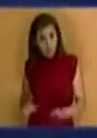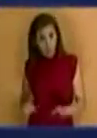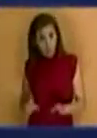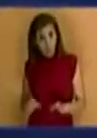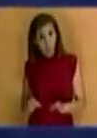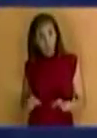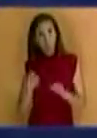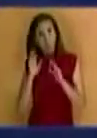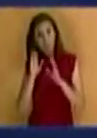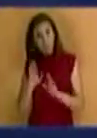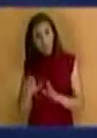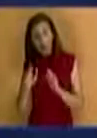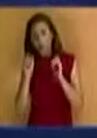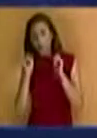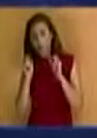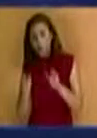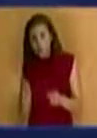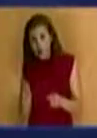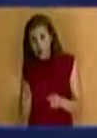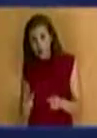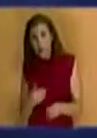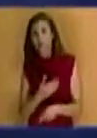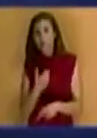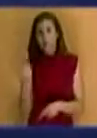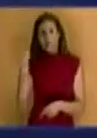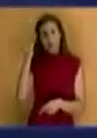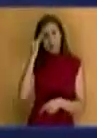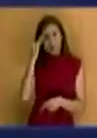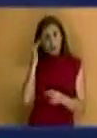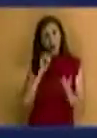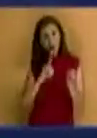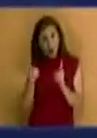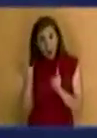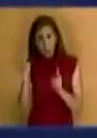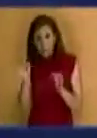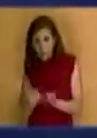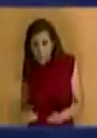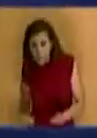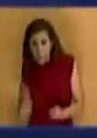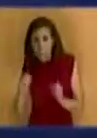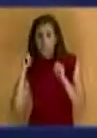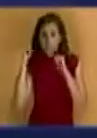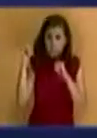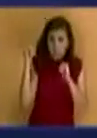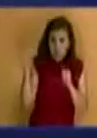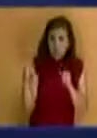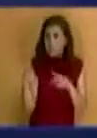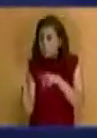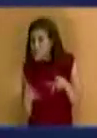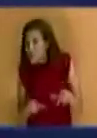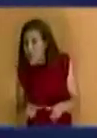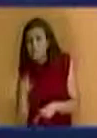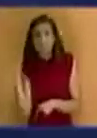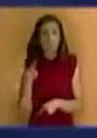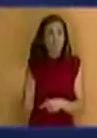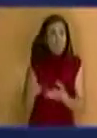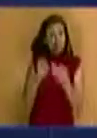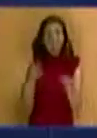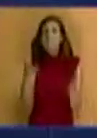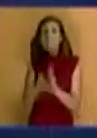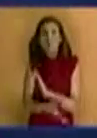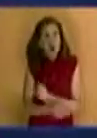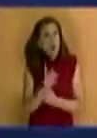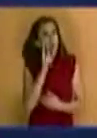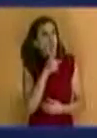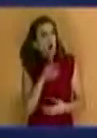parcial en la carretera Agudo y Valencia y quisiéramos saber si hay algún tipo de protesta en la zona. De forma puntual, ¿qué es lo que está